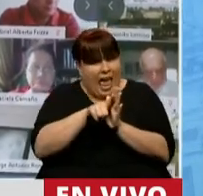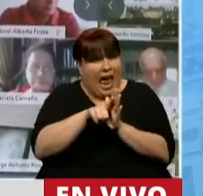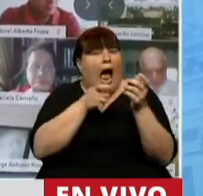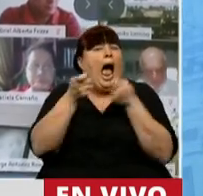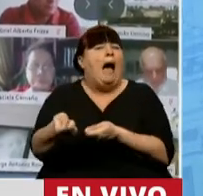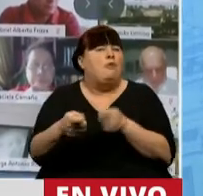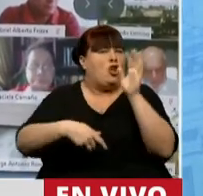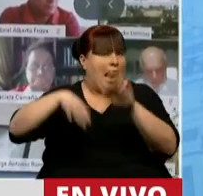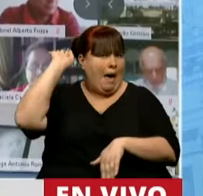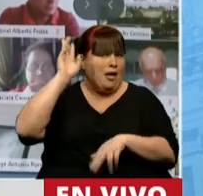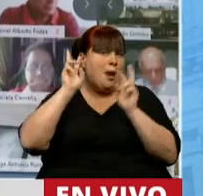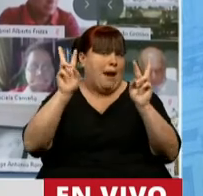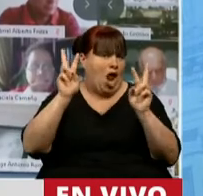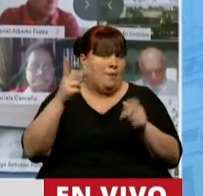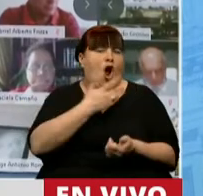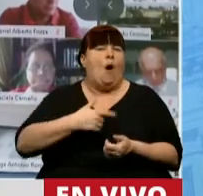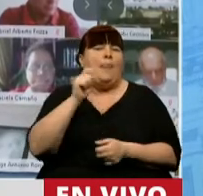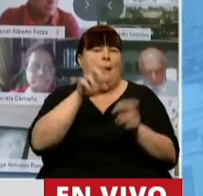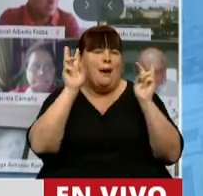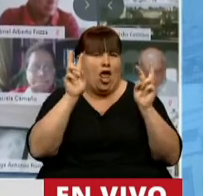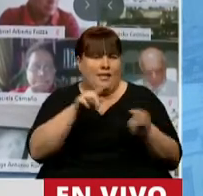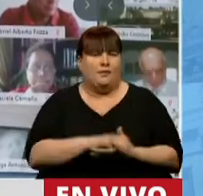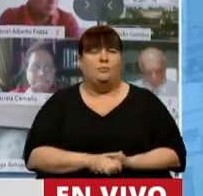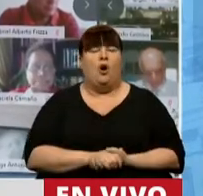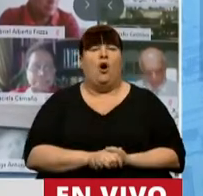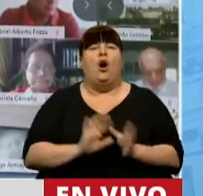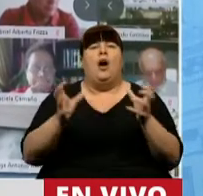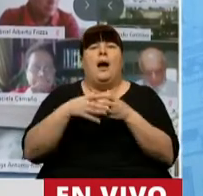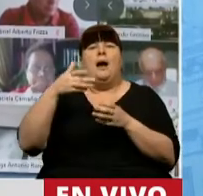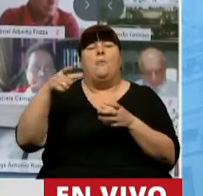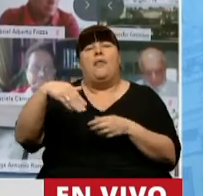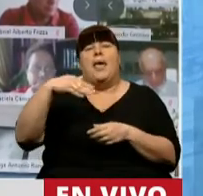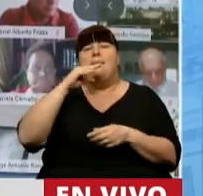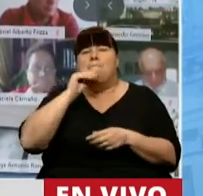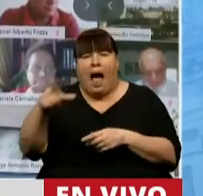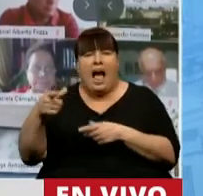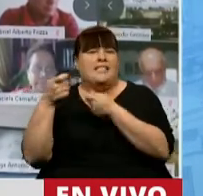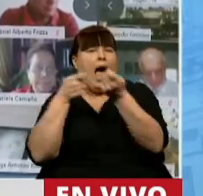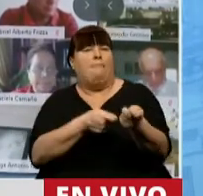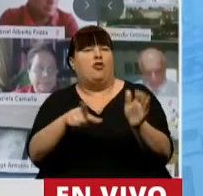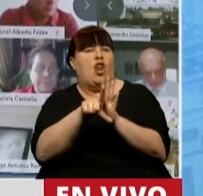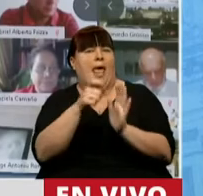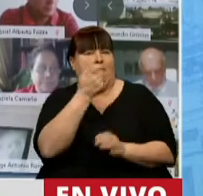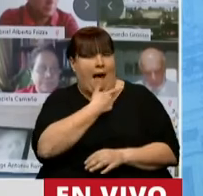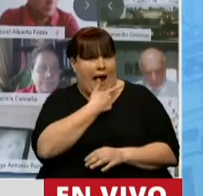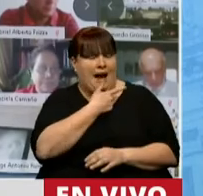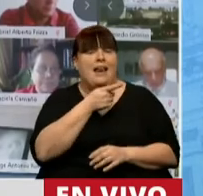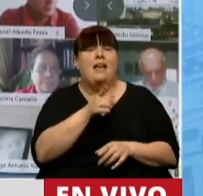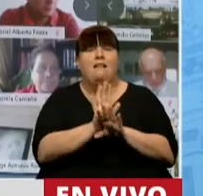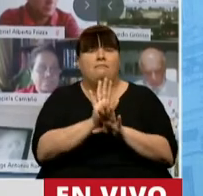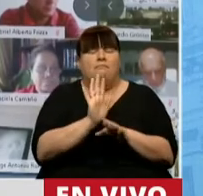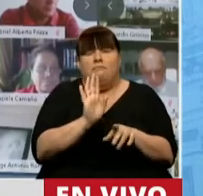apoyada por gran parte del peronismo, los gobernadores peronistas, la fuerza de Sergio Massa, que apoyó esta ley de Macri, que